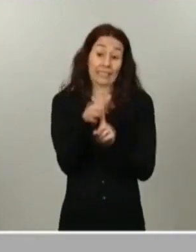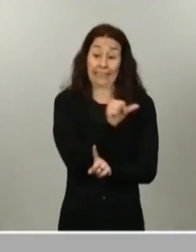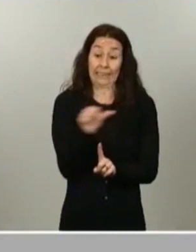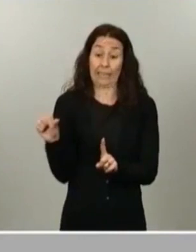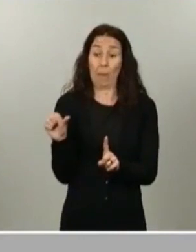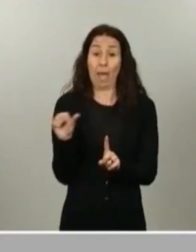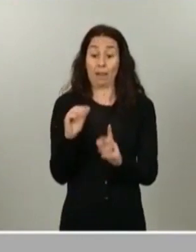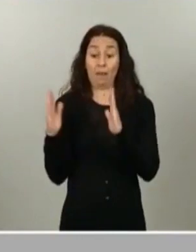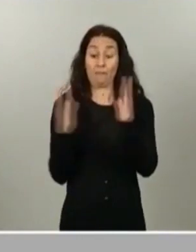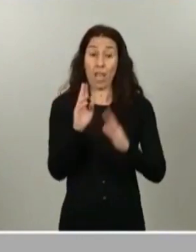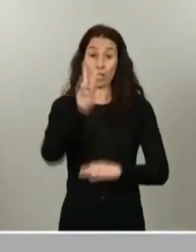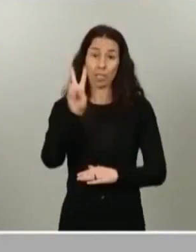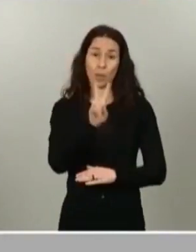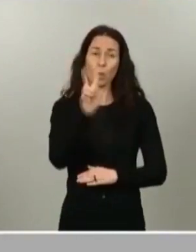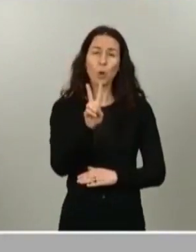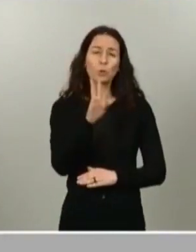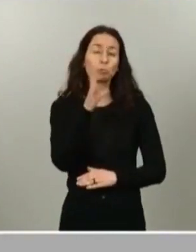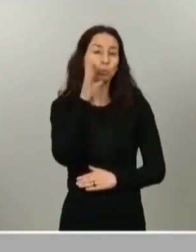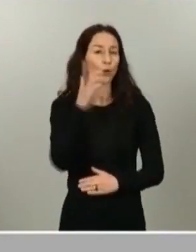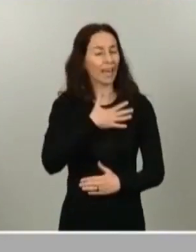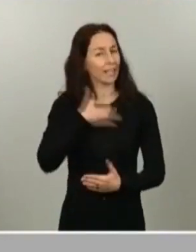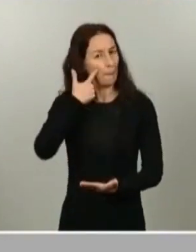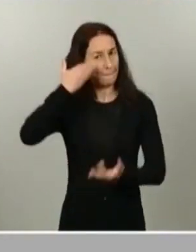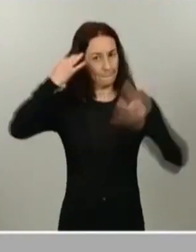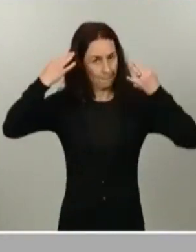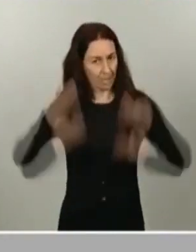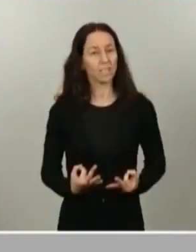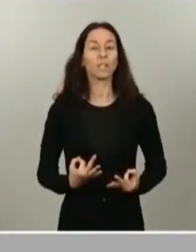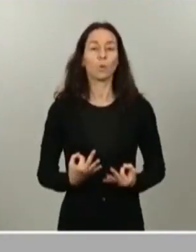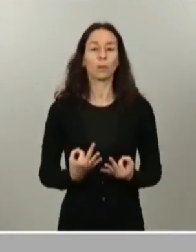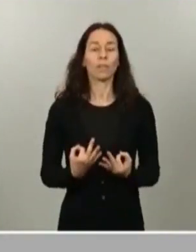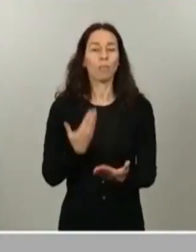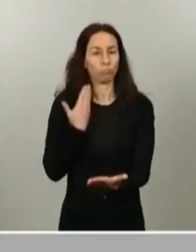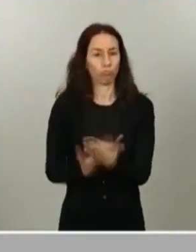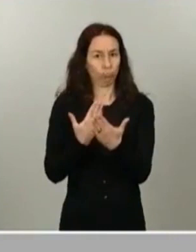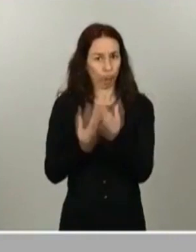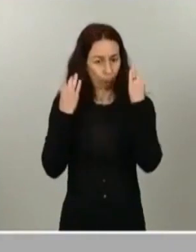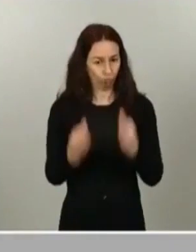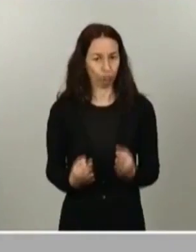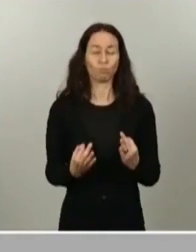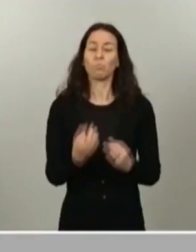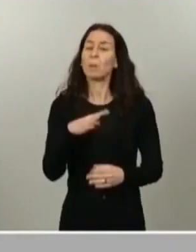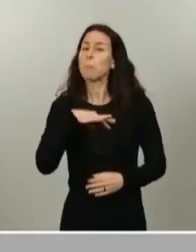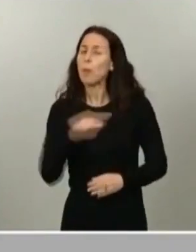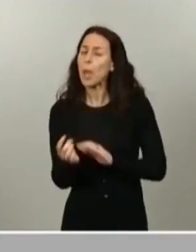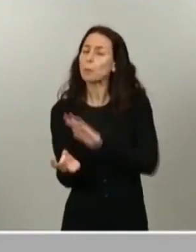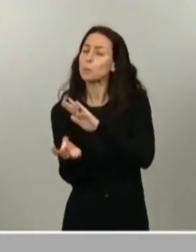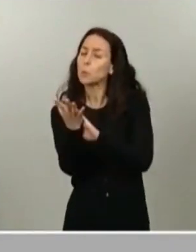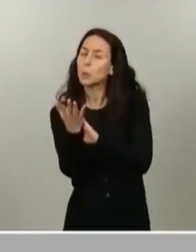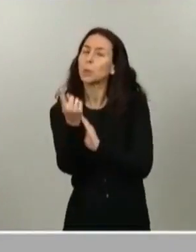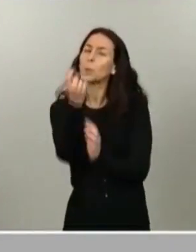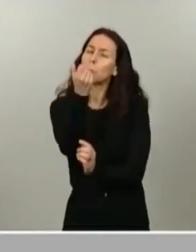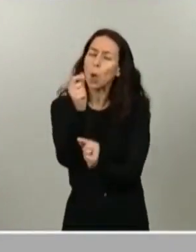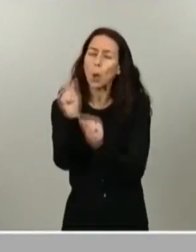debido a unas garantías que querían tener para asegurarse de que el control de un pequeño brote que habían sufrido unas semanas